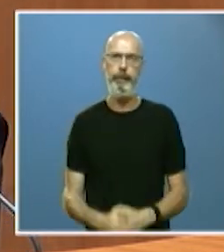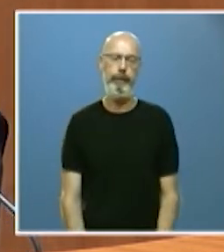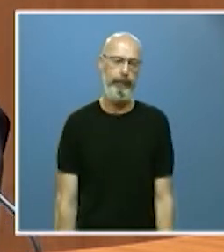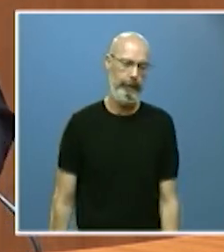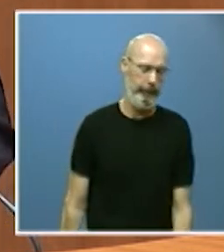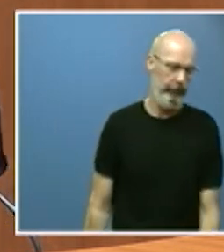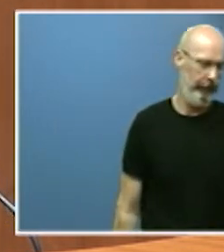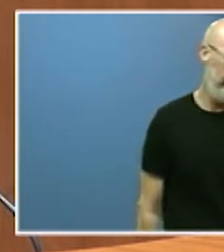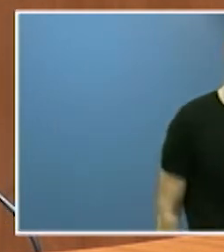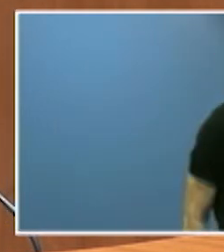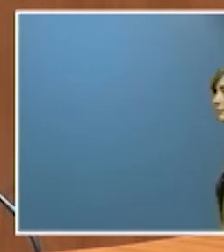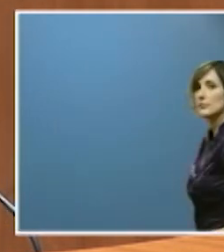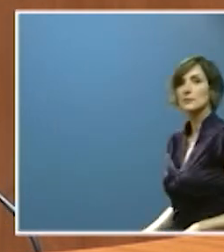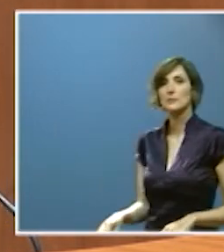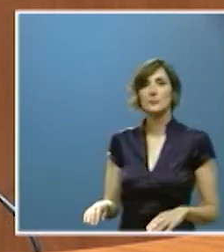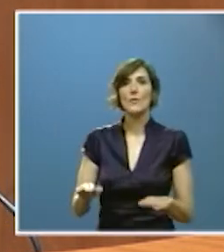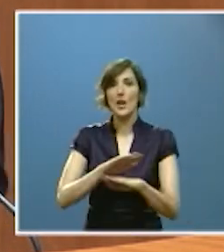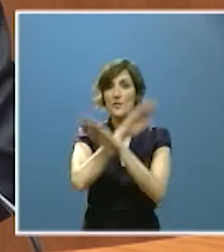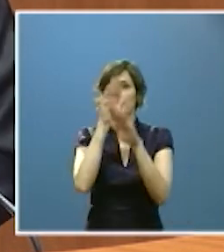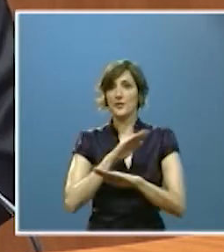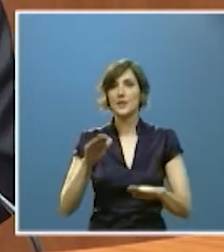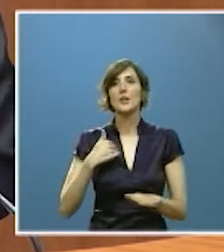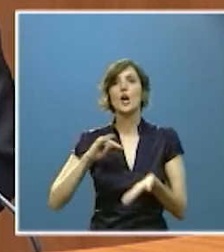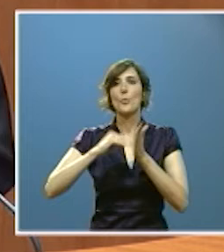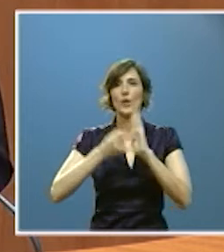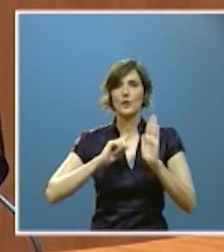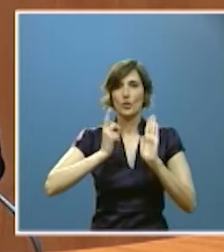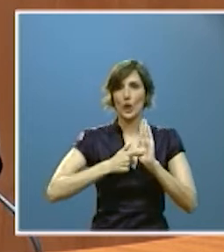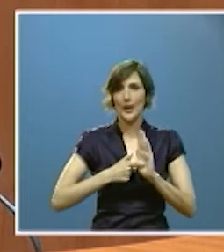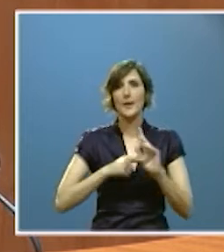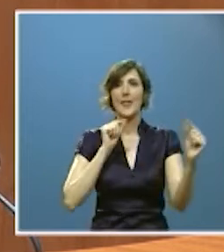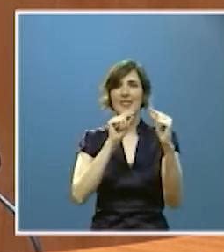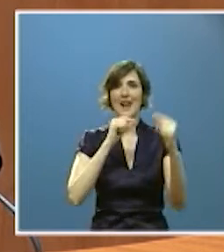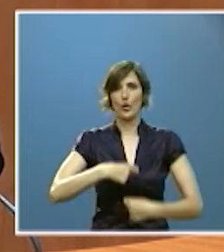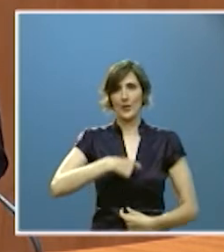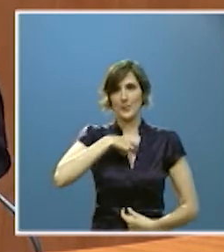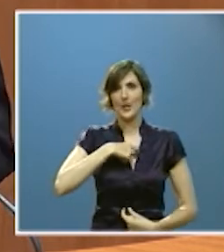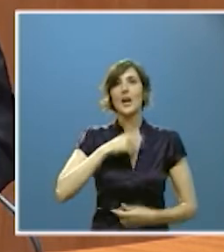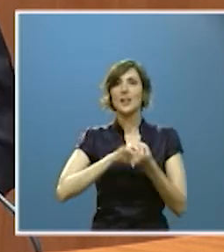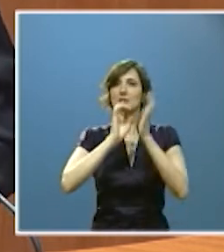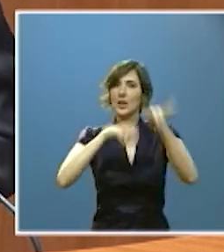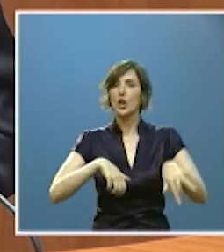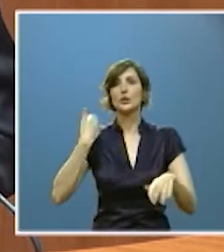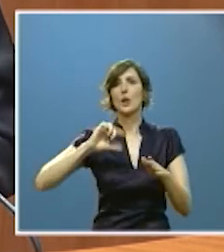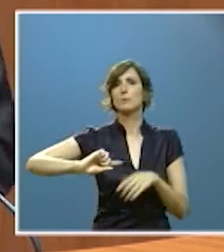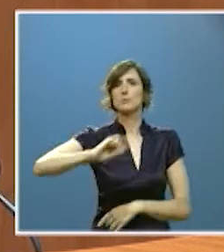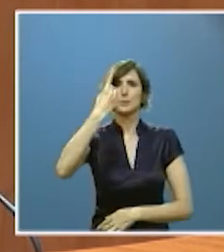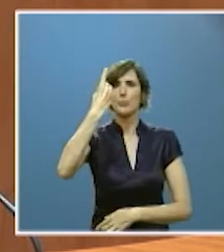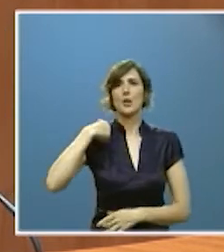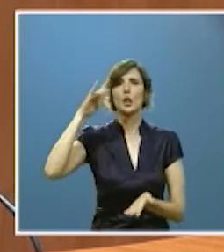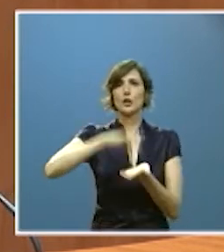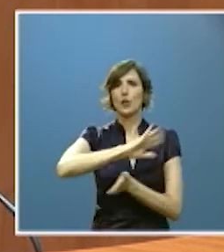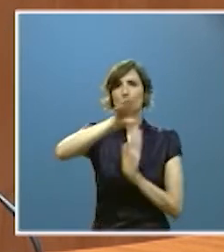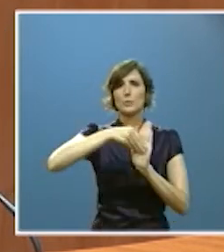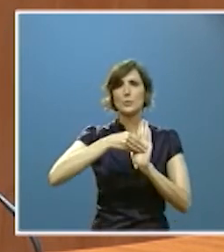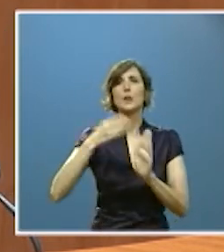remitir a esta cámara el proyecto de ley de diálogo civil Castilla y León será la primera comunidad en implantar dicho diálogo en todas las áreas de